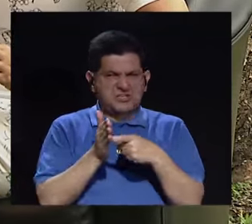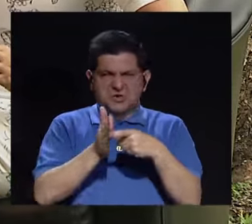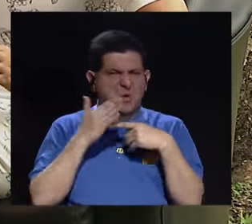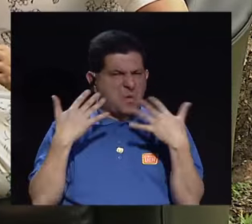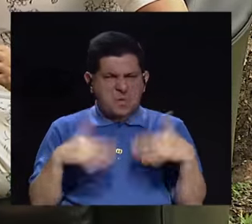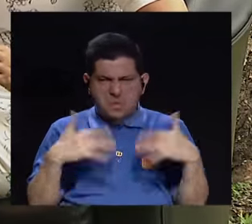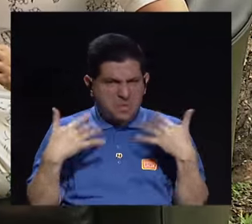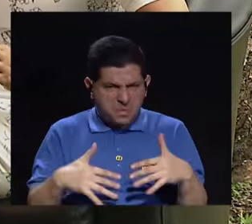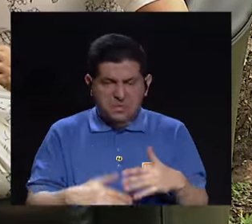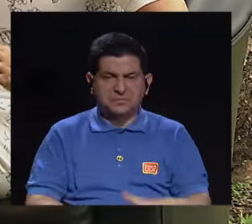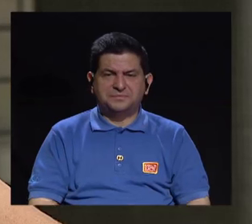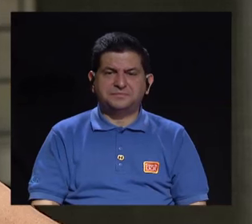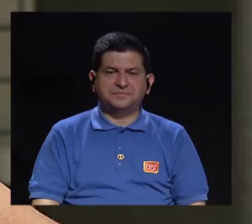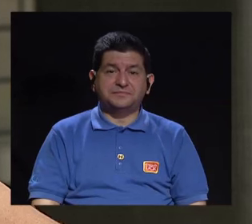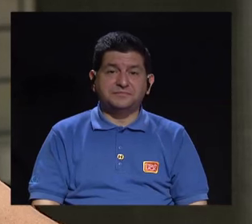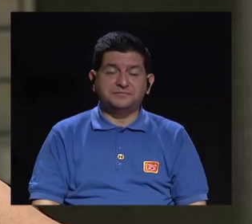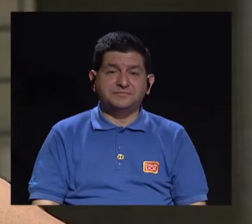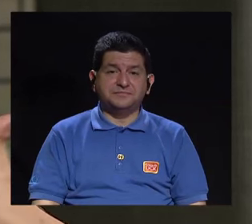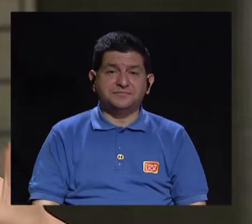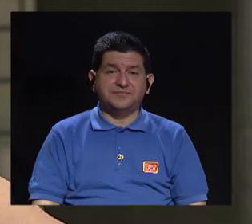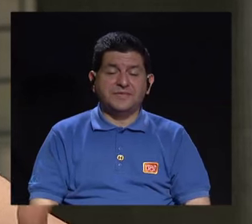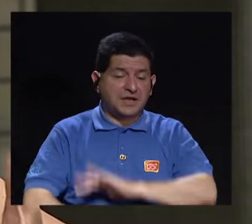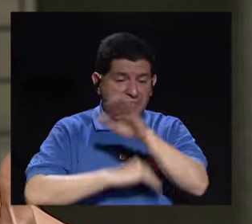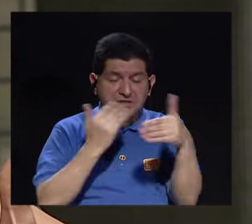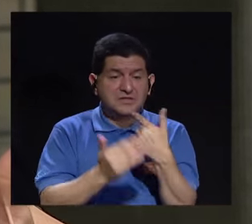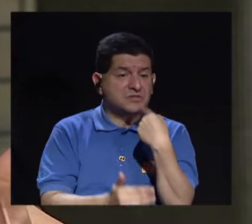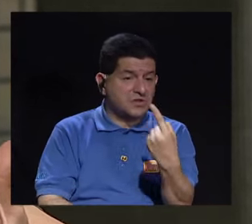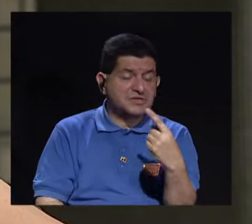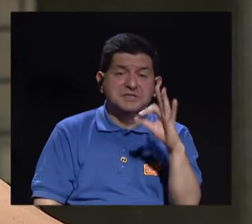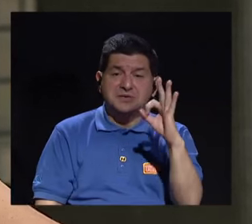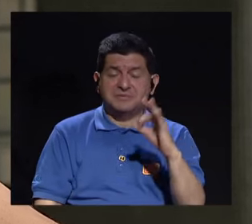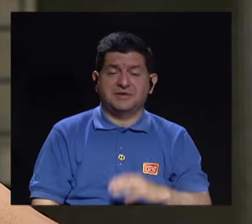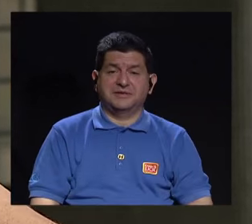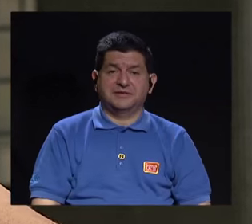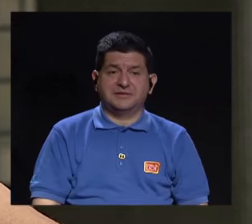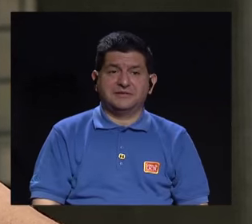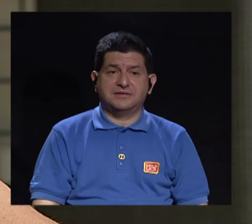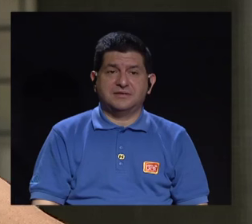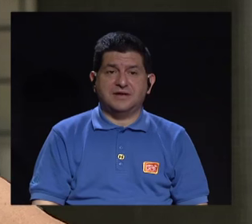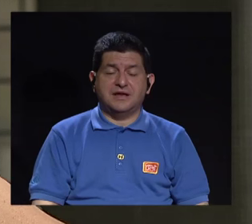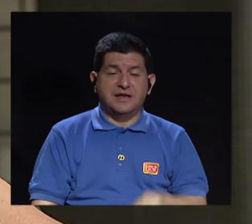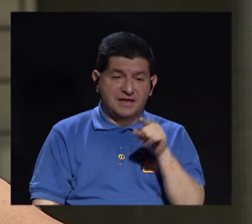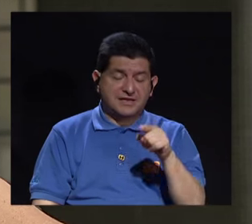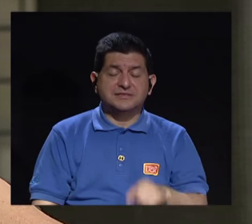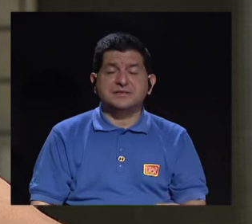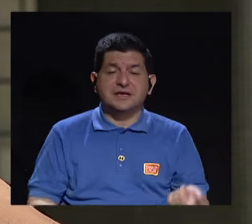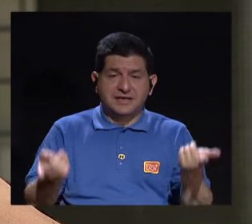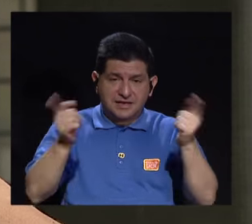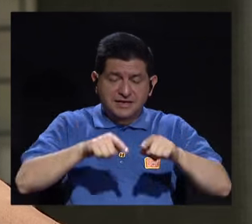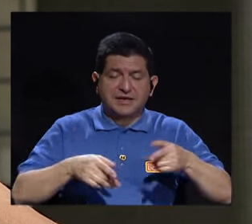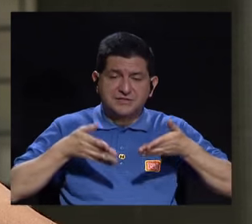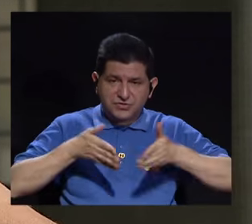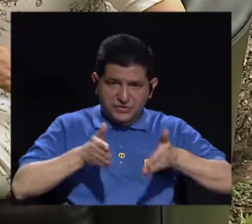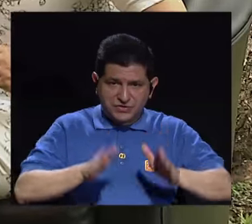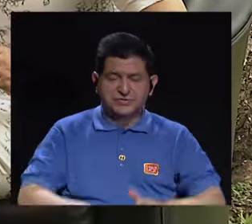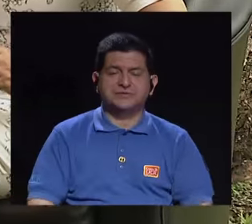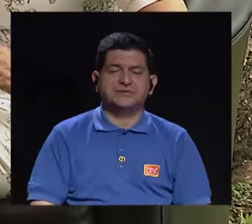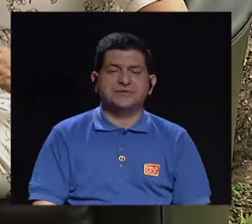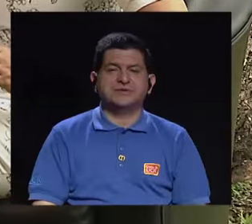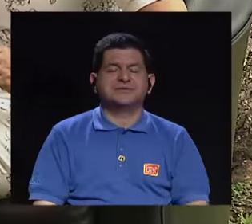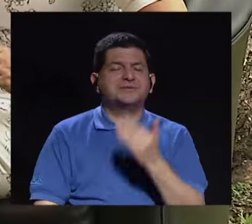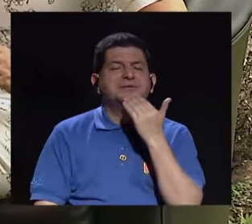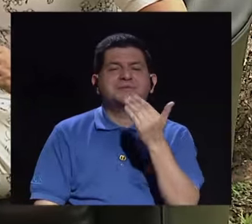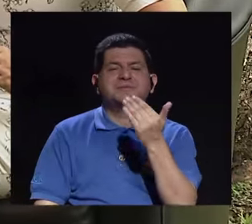exigencia excesiva, de decir que está todo bien de alguna manera, aprobarlos a nuestros hijos. Bueno,